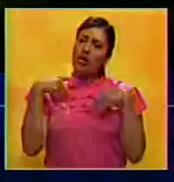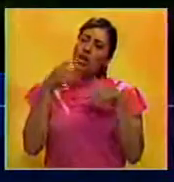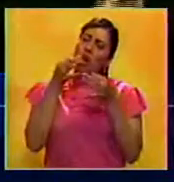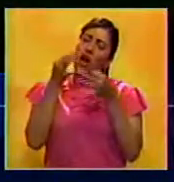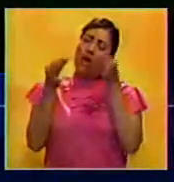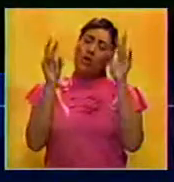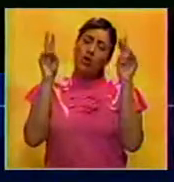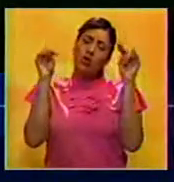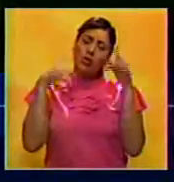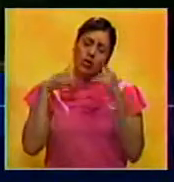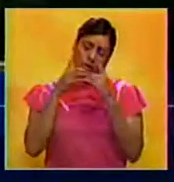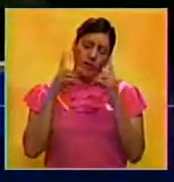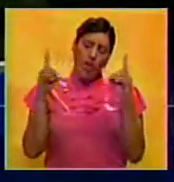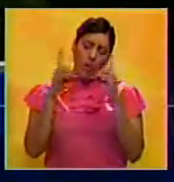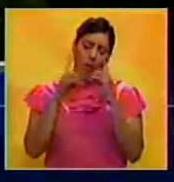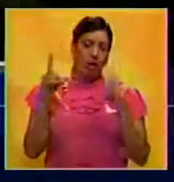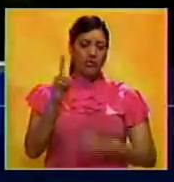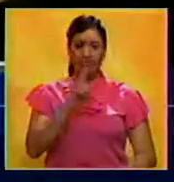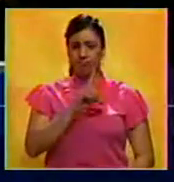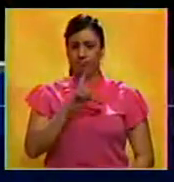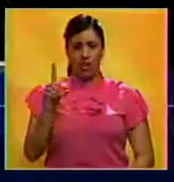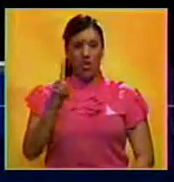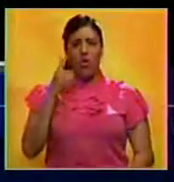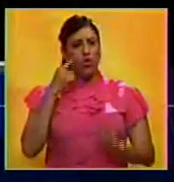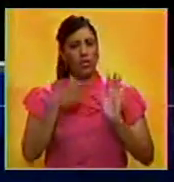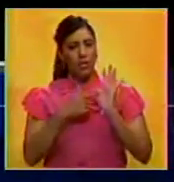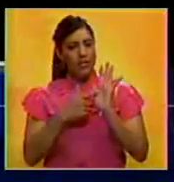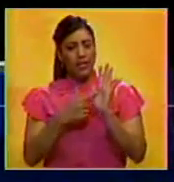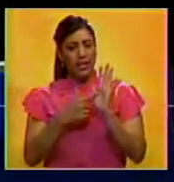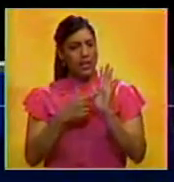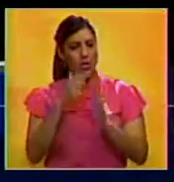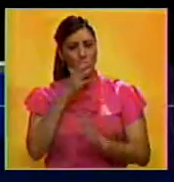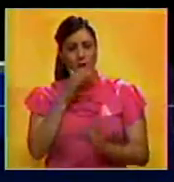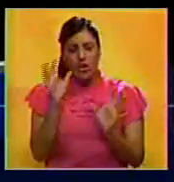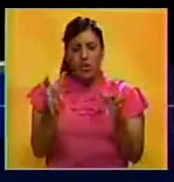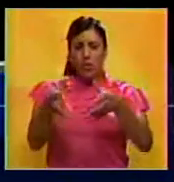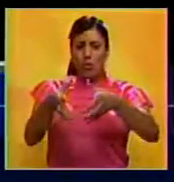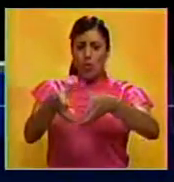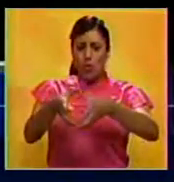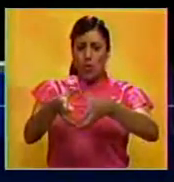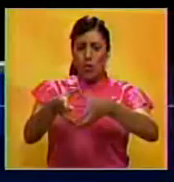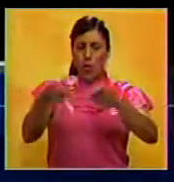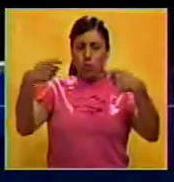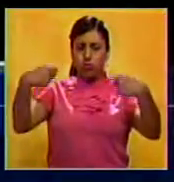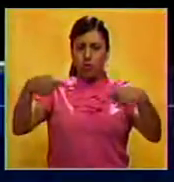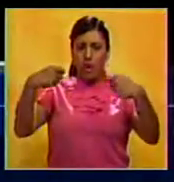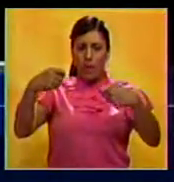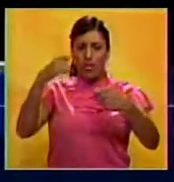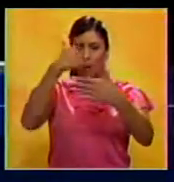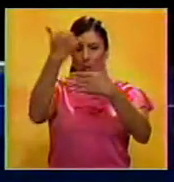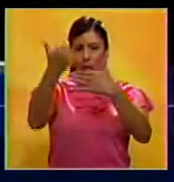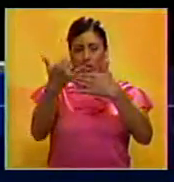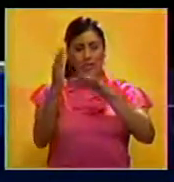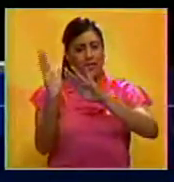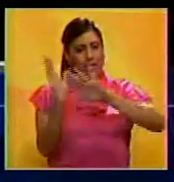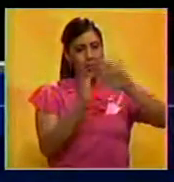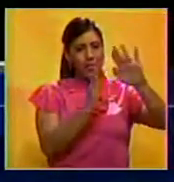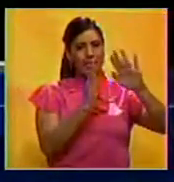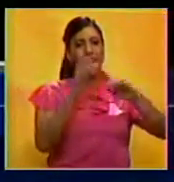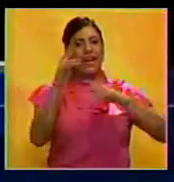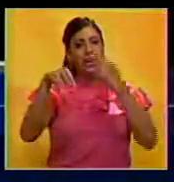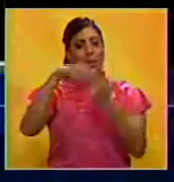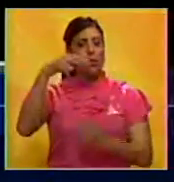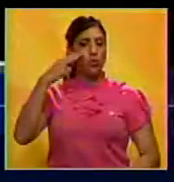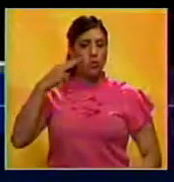supuesta democracia, no tenemos al frente sectores que apuestan a proyectos alternativos a la revolución